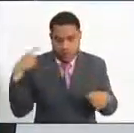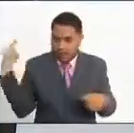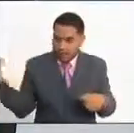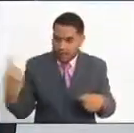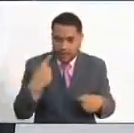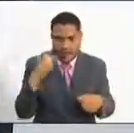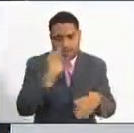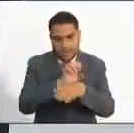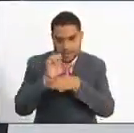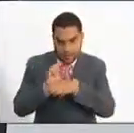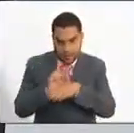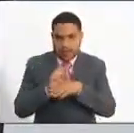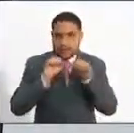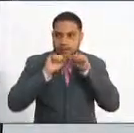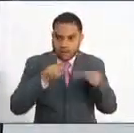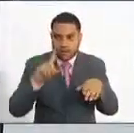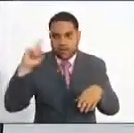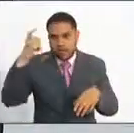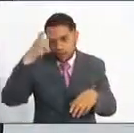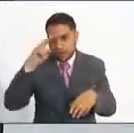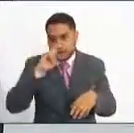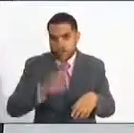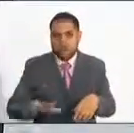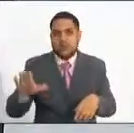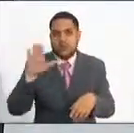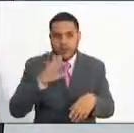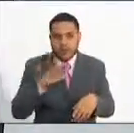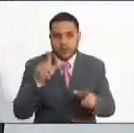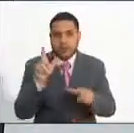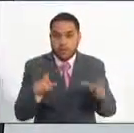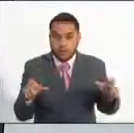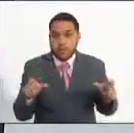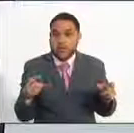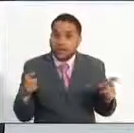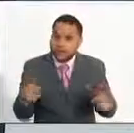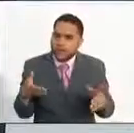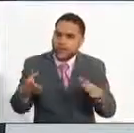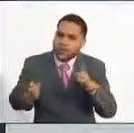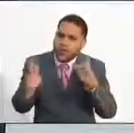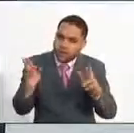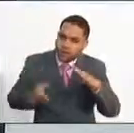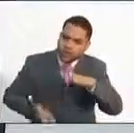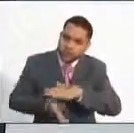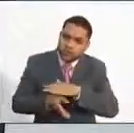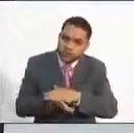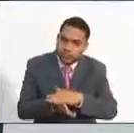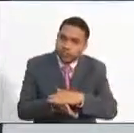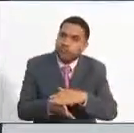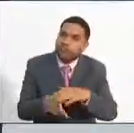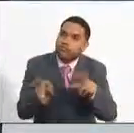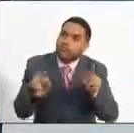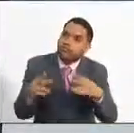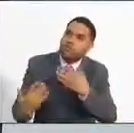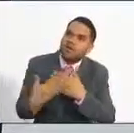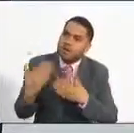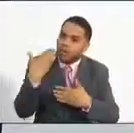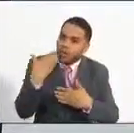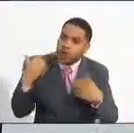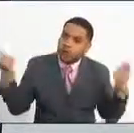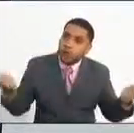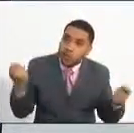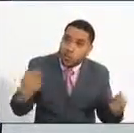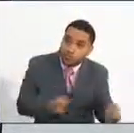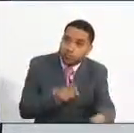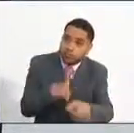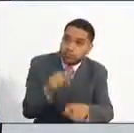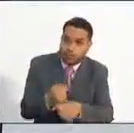a las entidades públicas y al gobierno nacional, a la ciudadanía pues que continúe atenta a las convocatorias que adelanta la Comisión Nacional